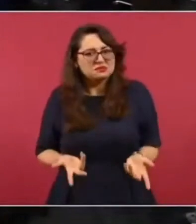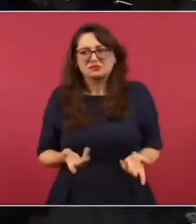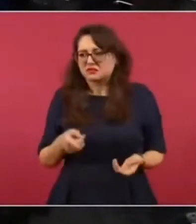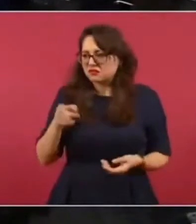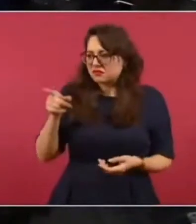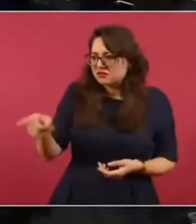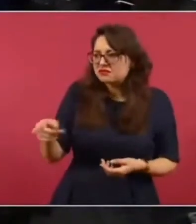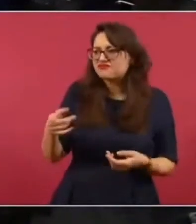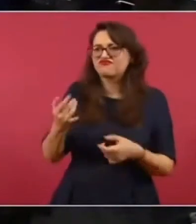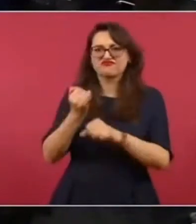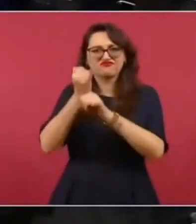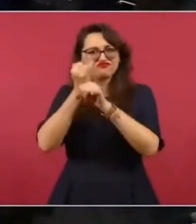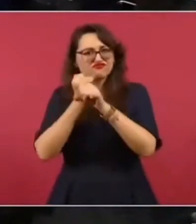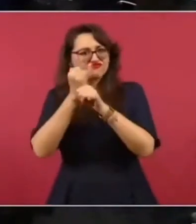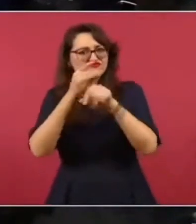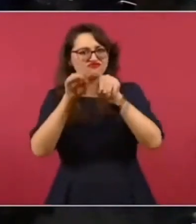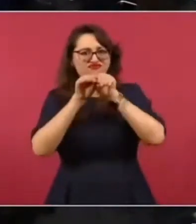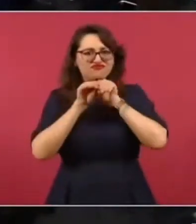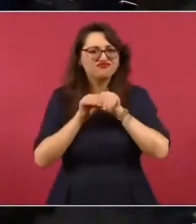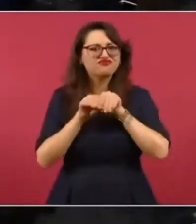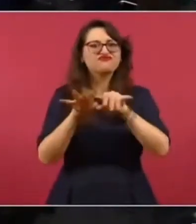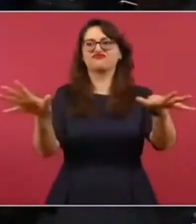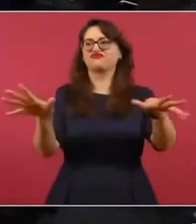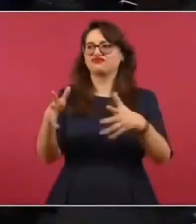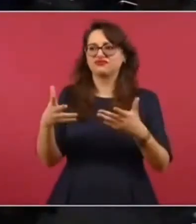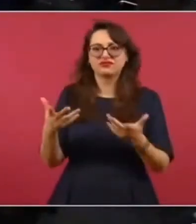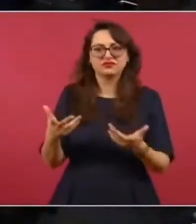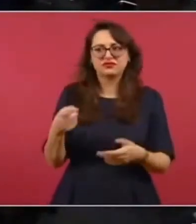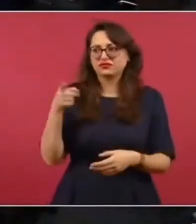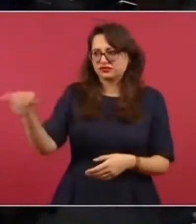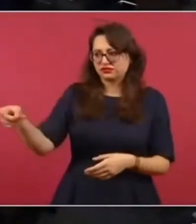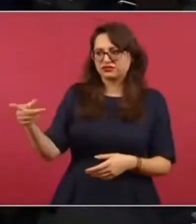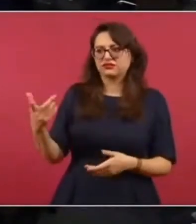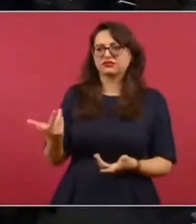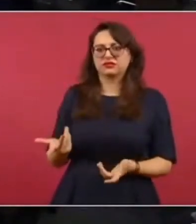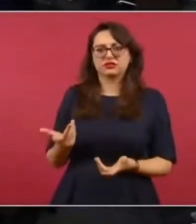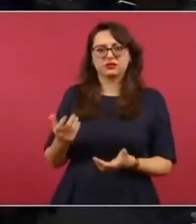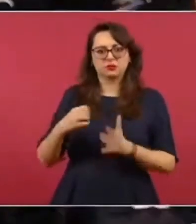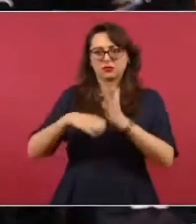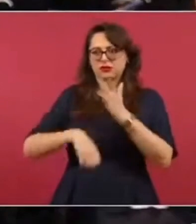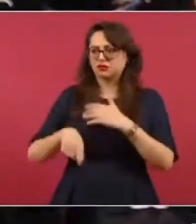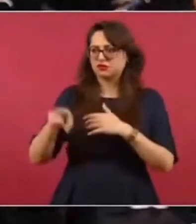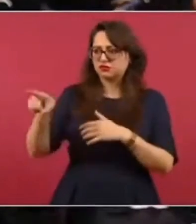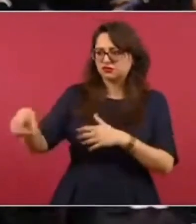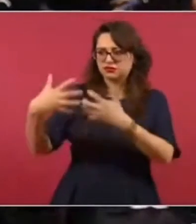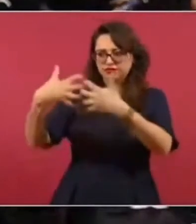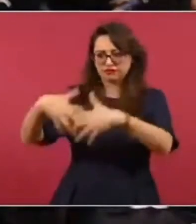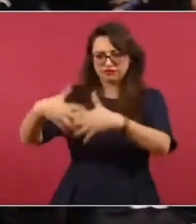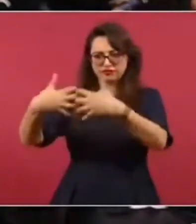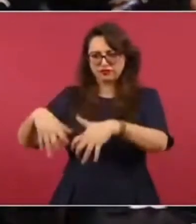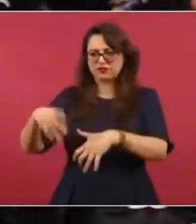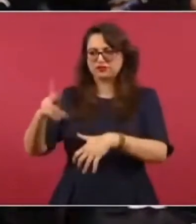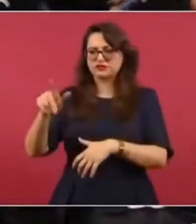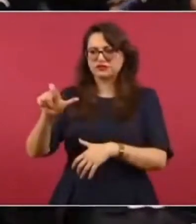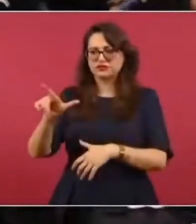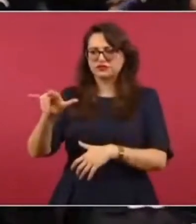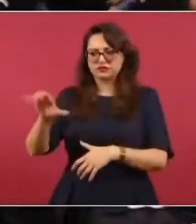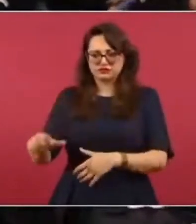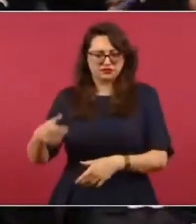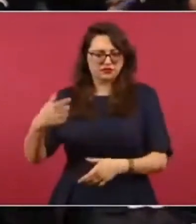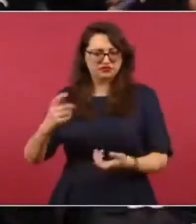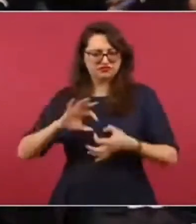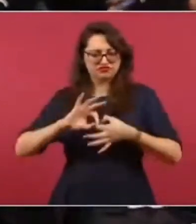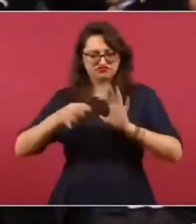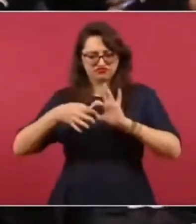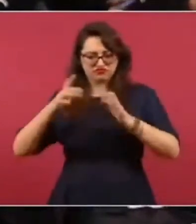haciendo Calica o no se encadenaron a las máquinas de Calica como se encadenó el Greenpeace a las máquinas del Tren Maya. Jamás pasó eso,